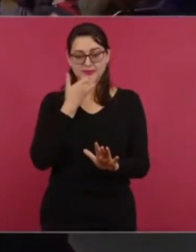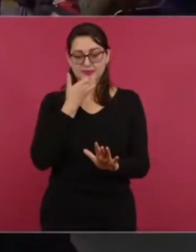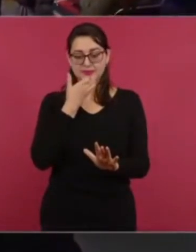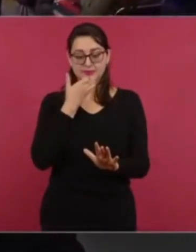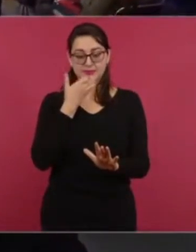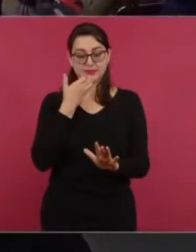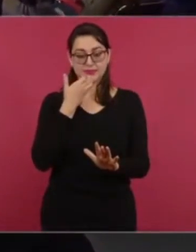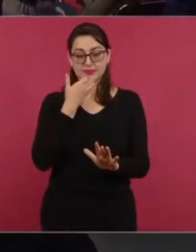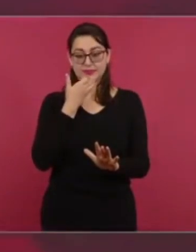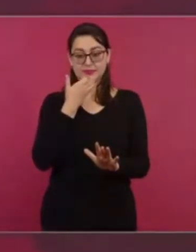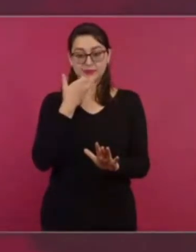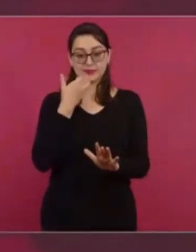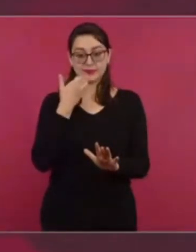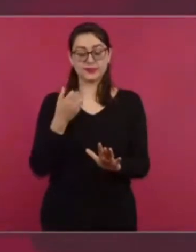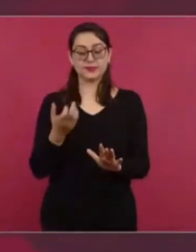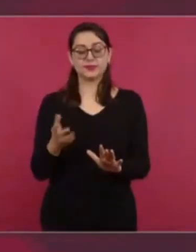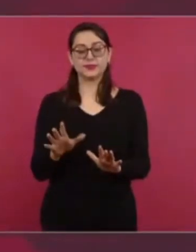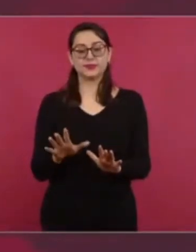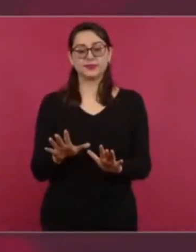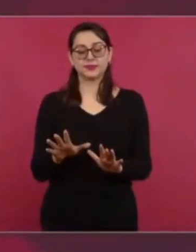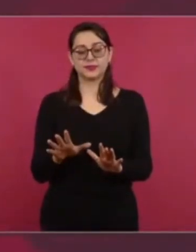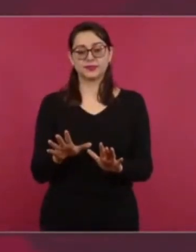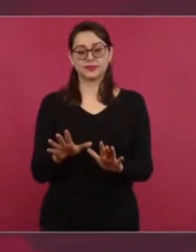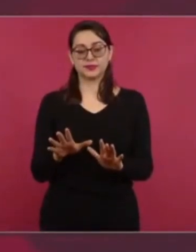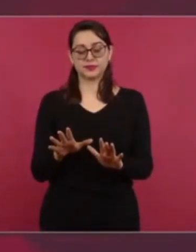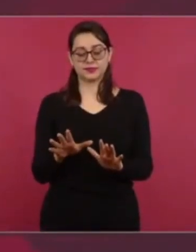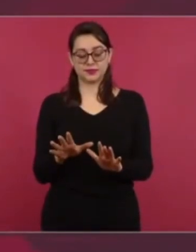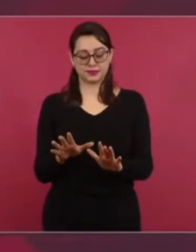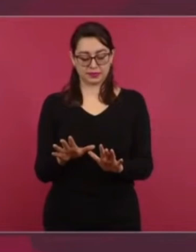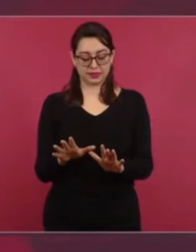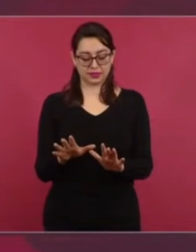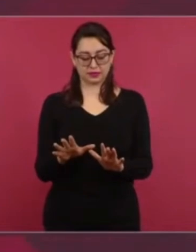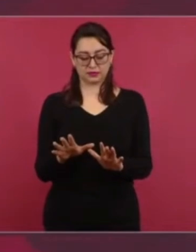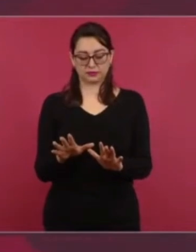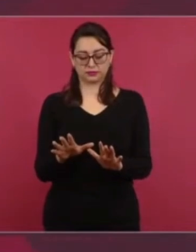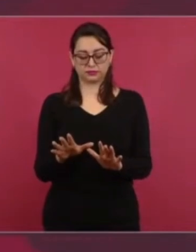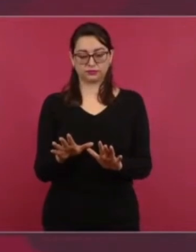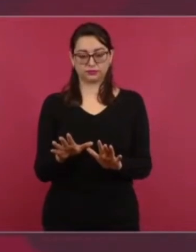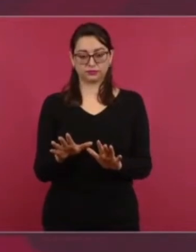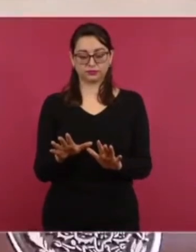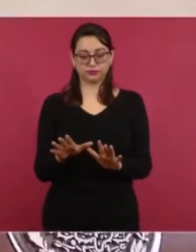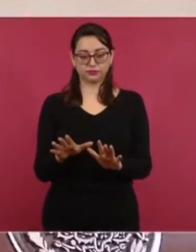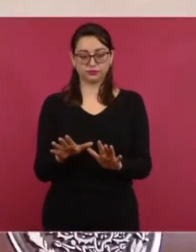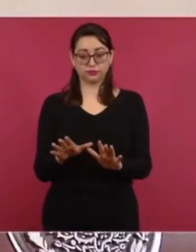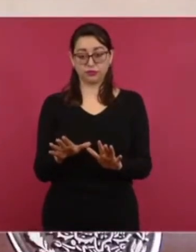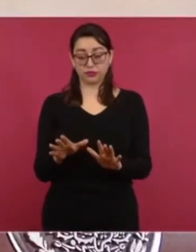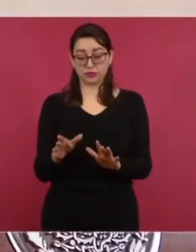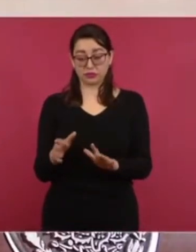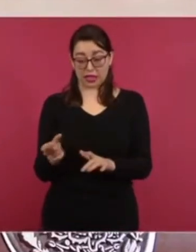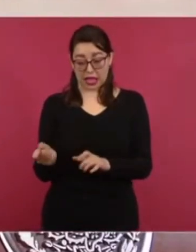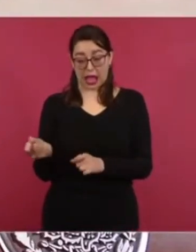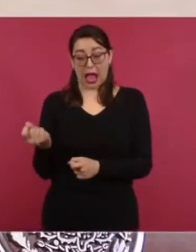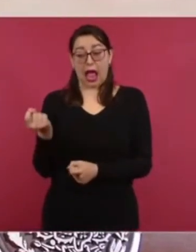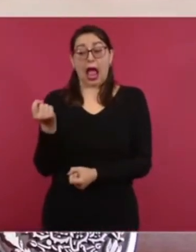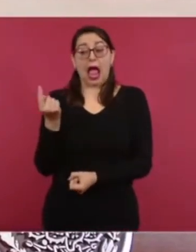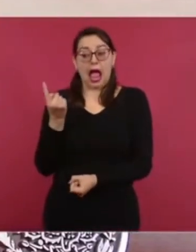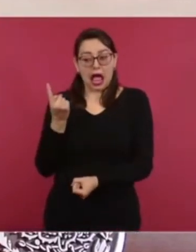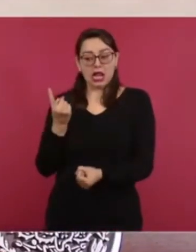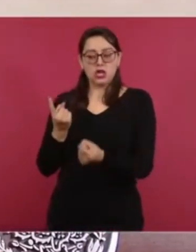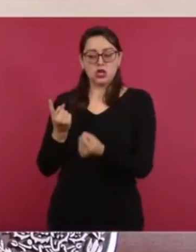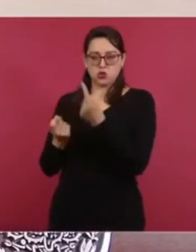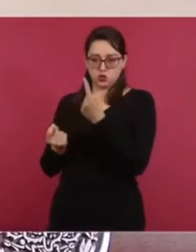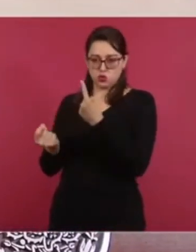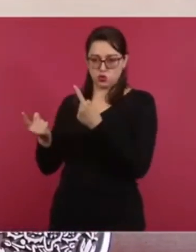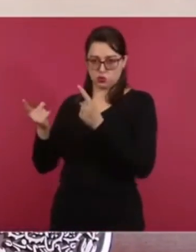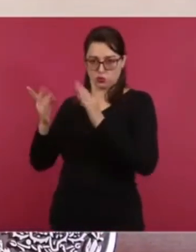cuestionable, reprobable proceder de uno, dos, diez miembros del